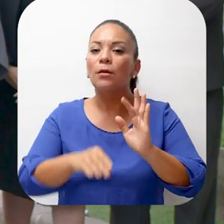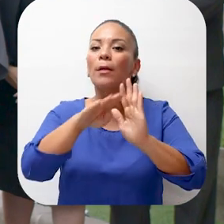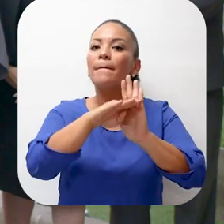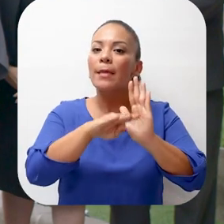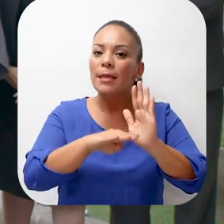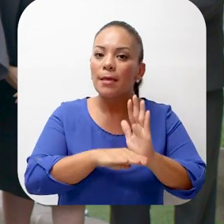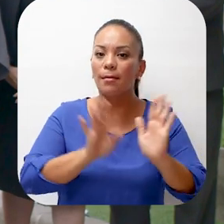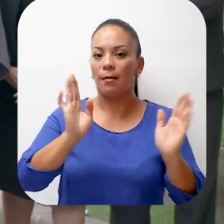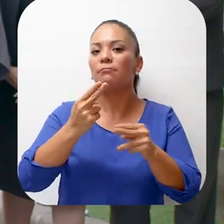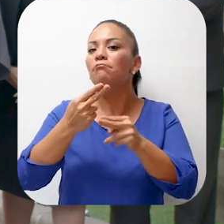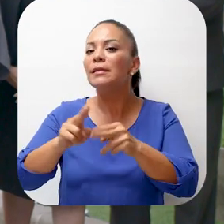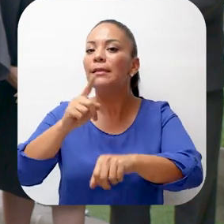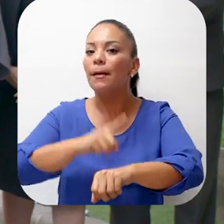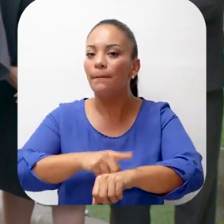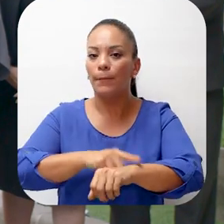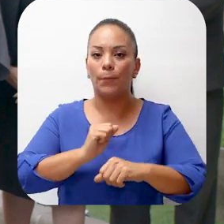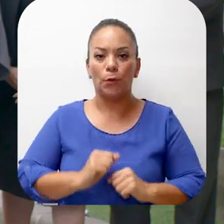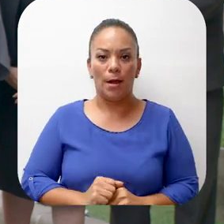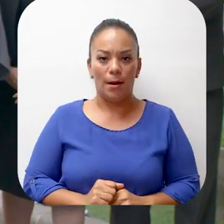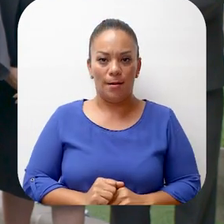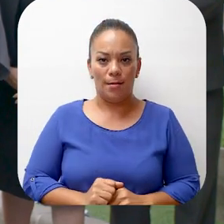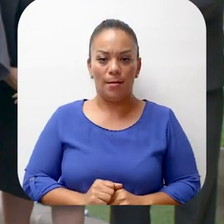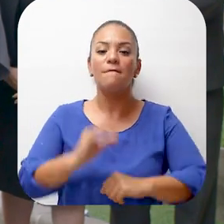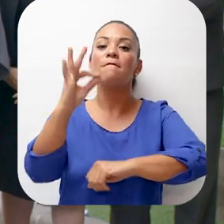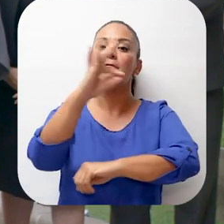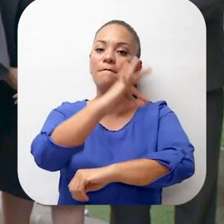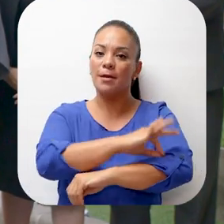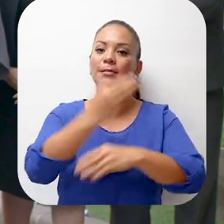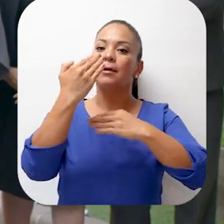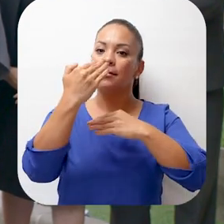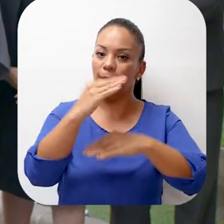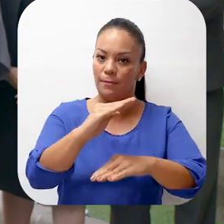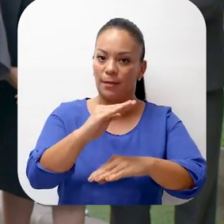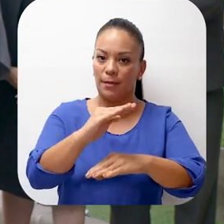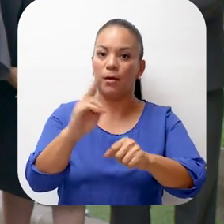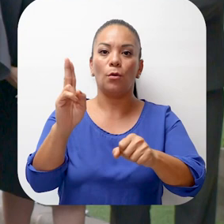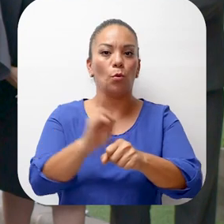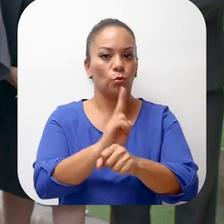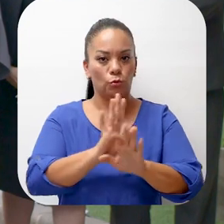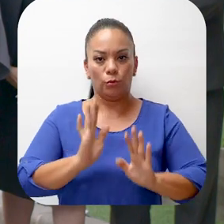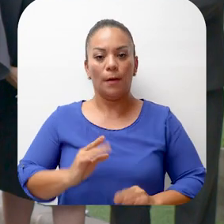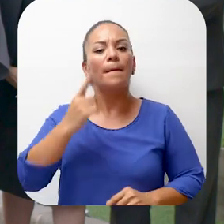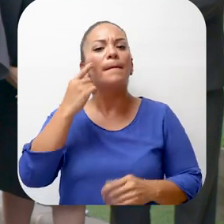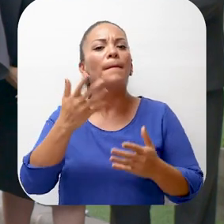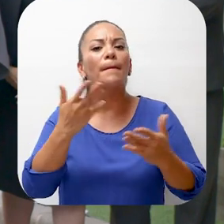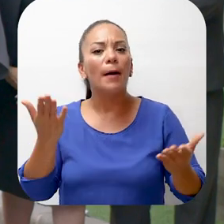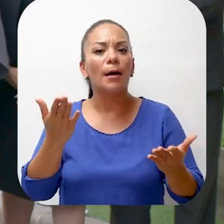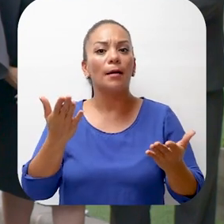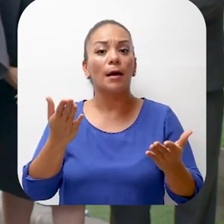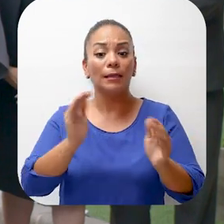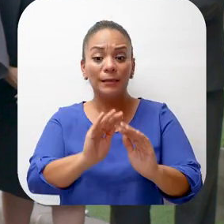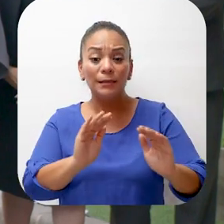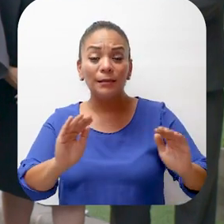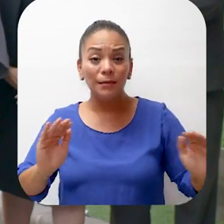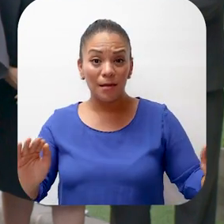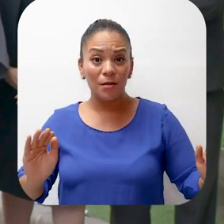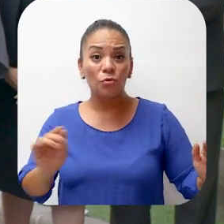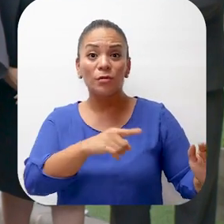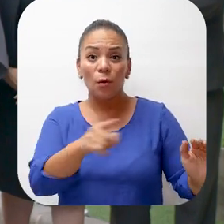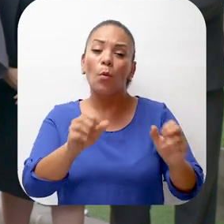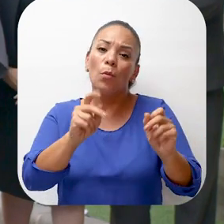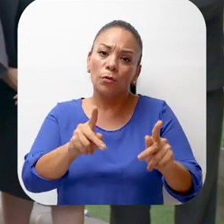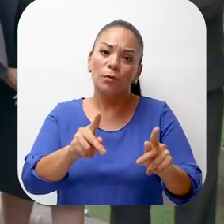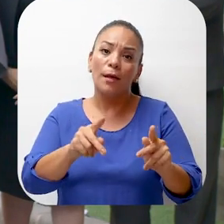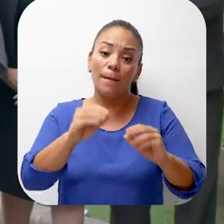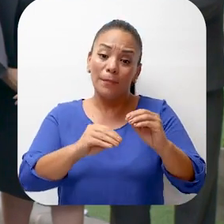provisional con una fecha límite para darle un chance a esos chiquitos y chiquitos